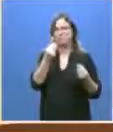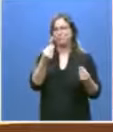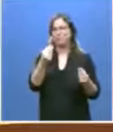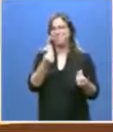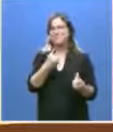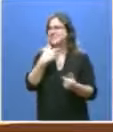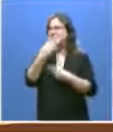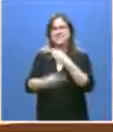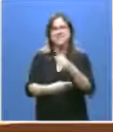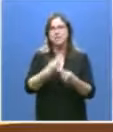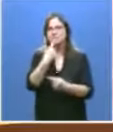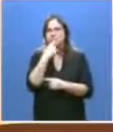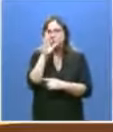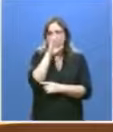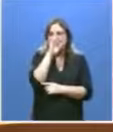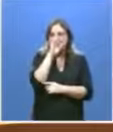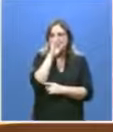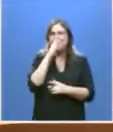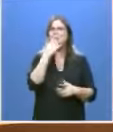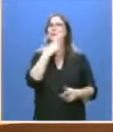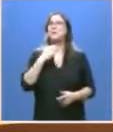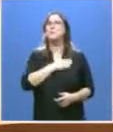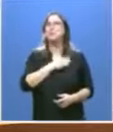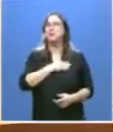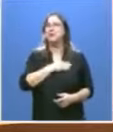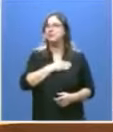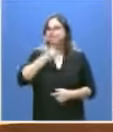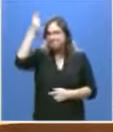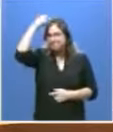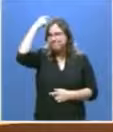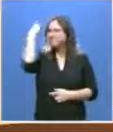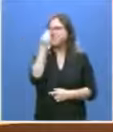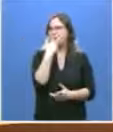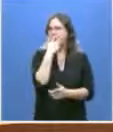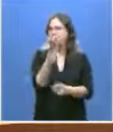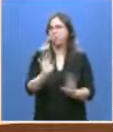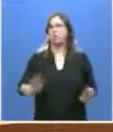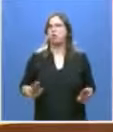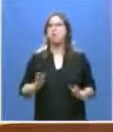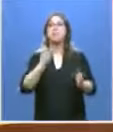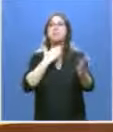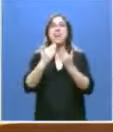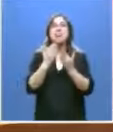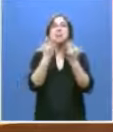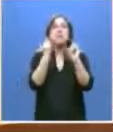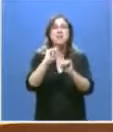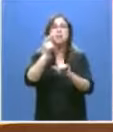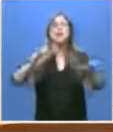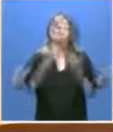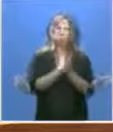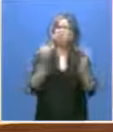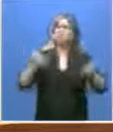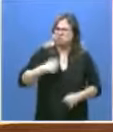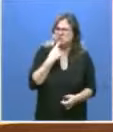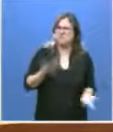Ya sabemos como son debaixo de esa piel de cordero. Diálogo como? Como ustedes que ni tan siquiera han aceptado una reunión con el partido más